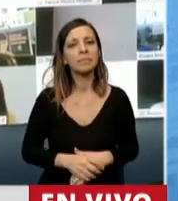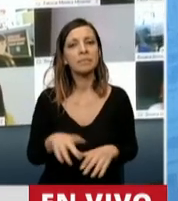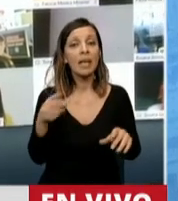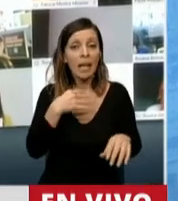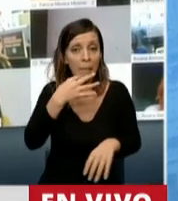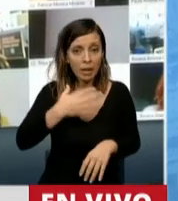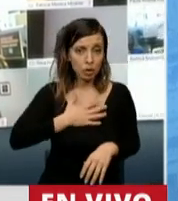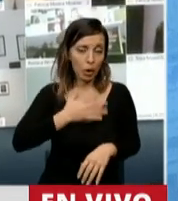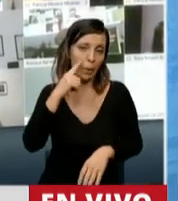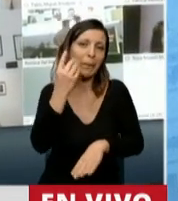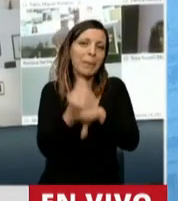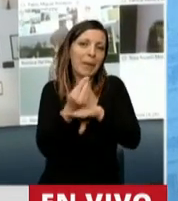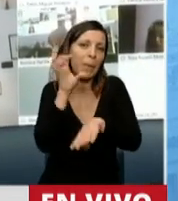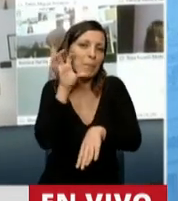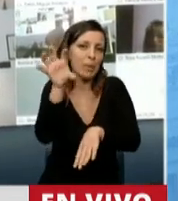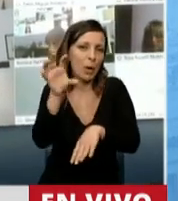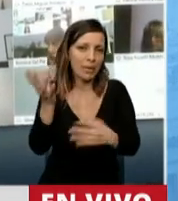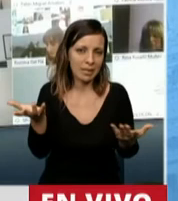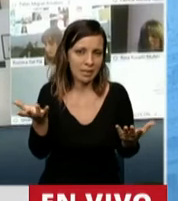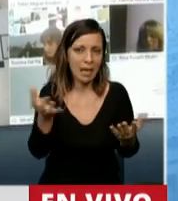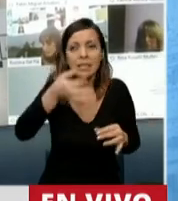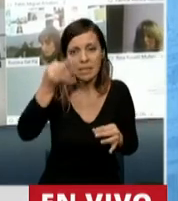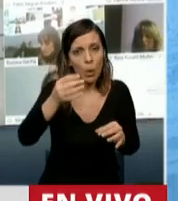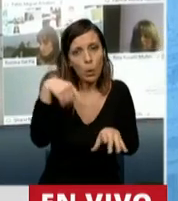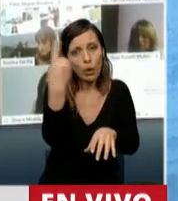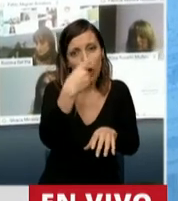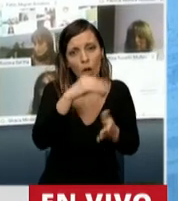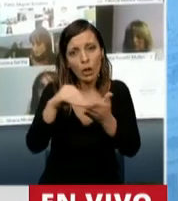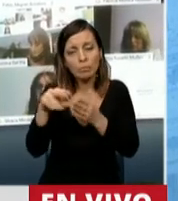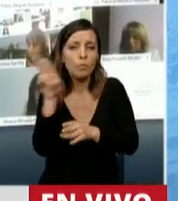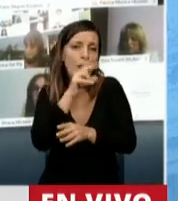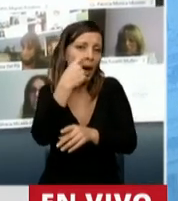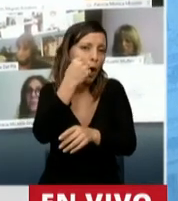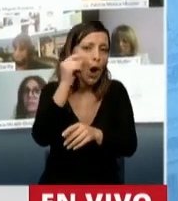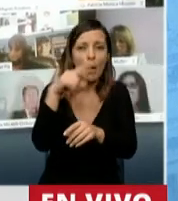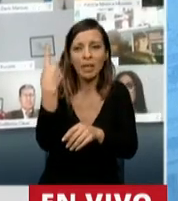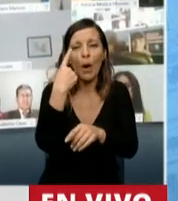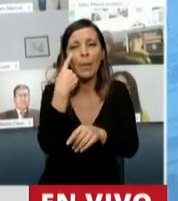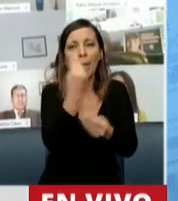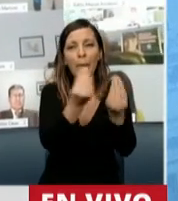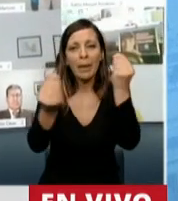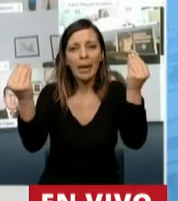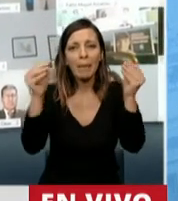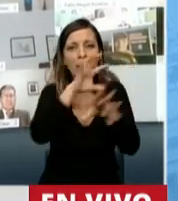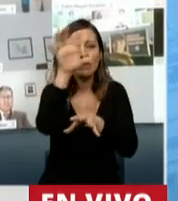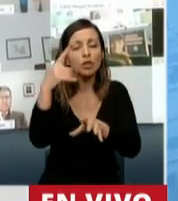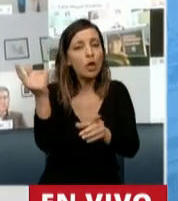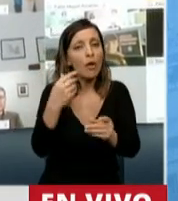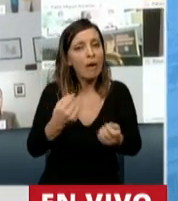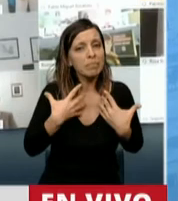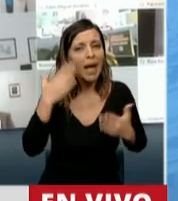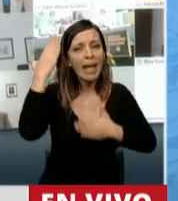como hombre del interior, y seguramente que todos los hombres del interior, de las mujeres del interior, nos ilusiona y nos esperanza